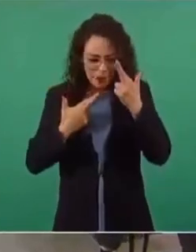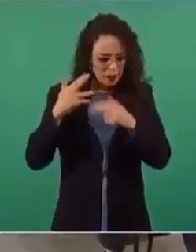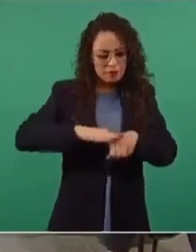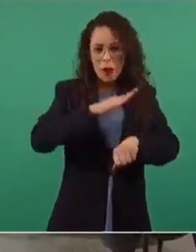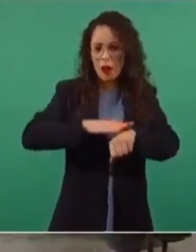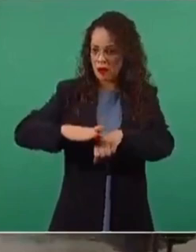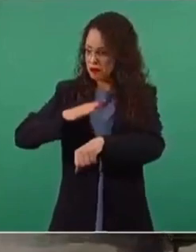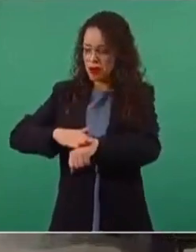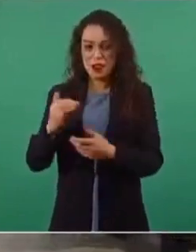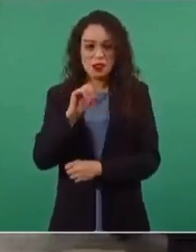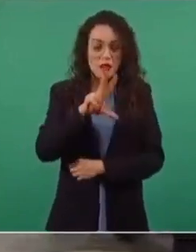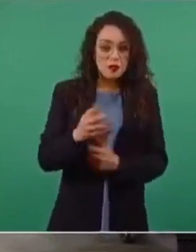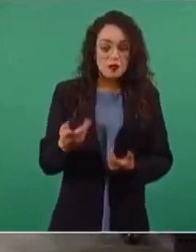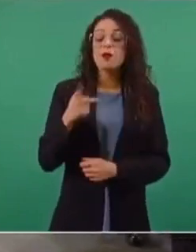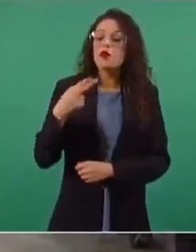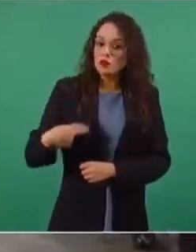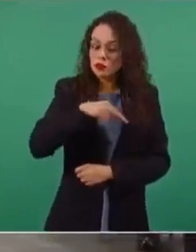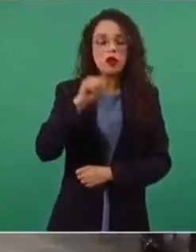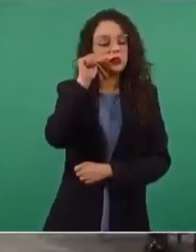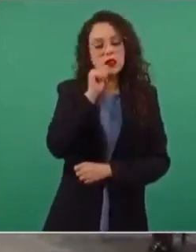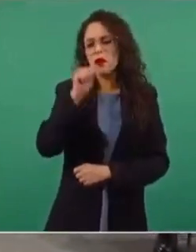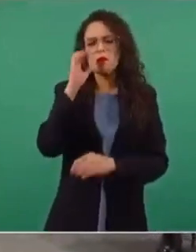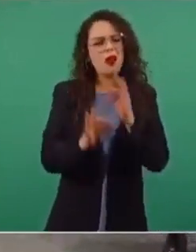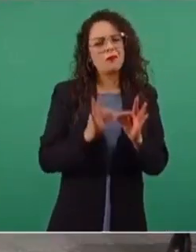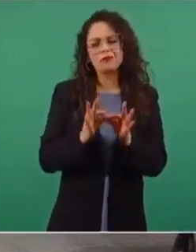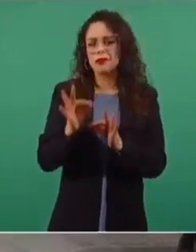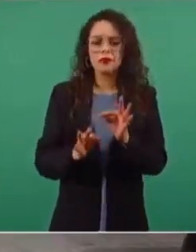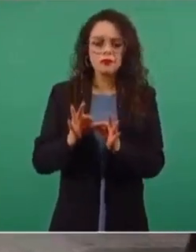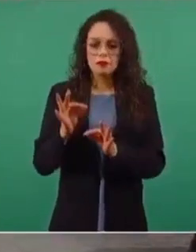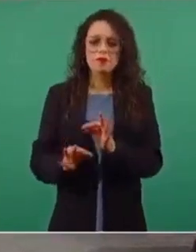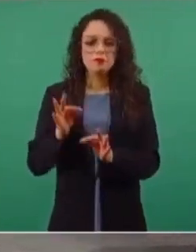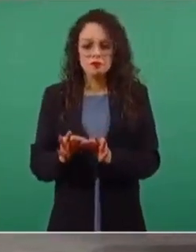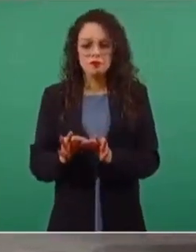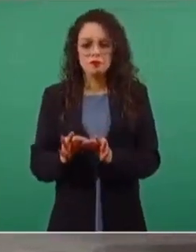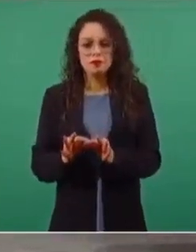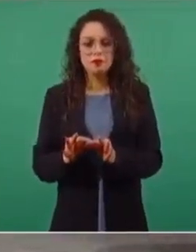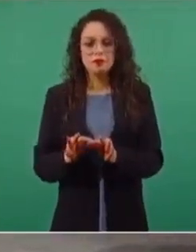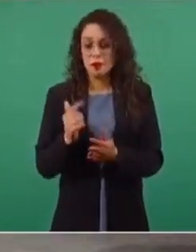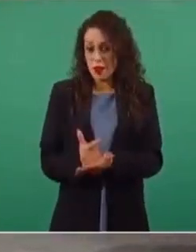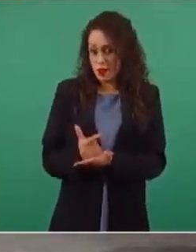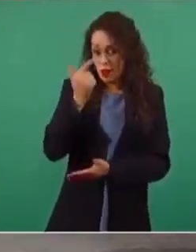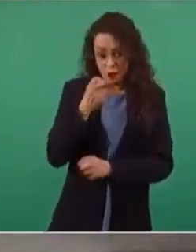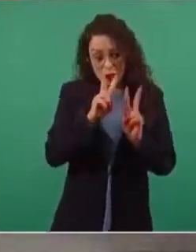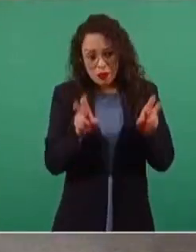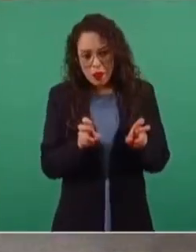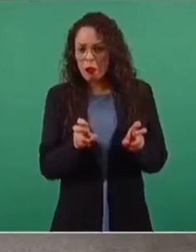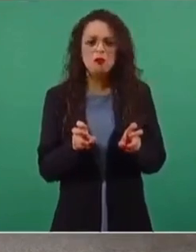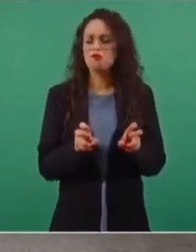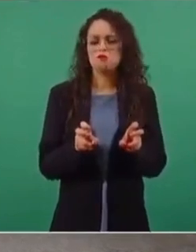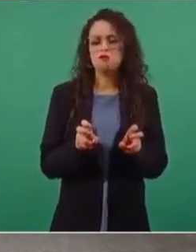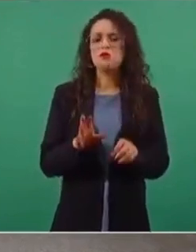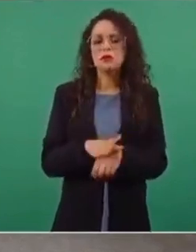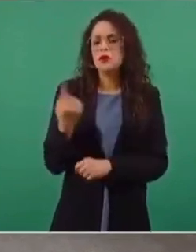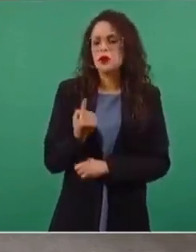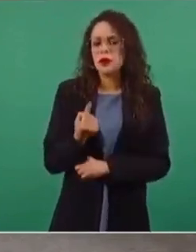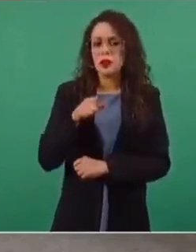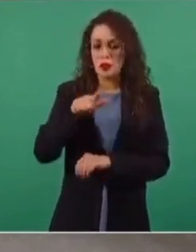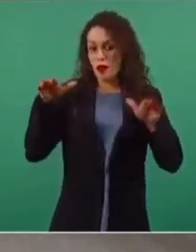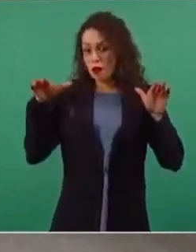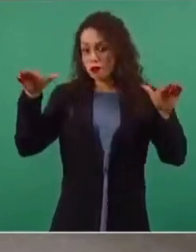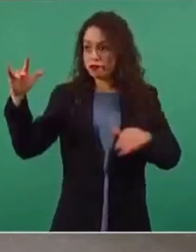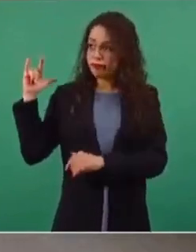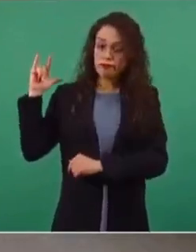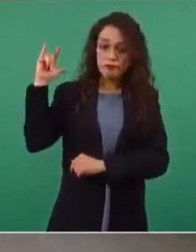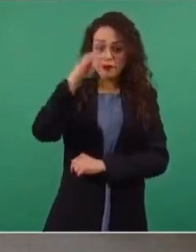De todas maneras, nosotros cumplimos, no es un asunto grave, porque las líneas aéreas